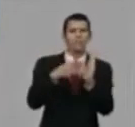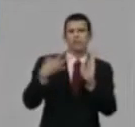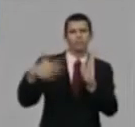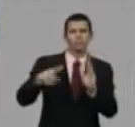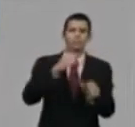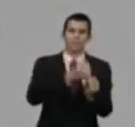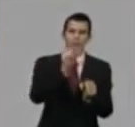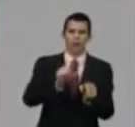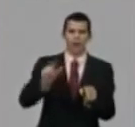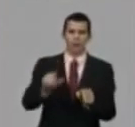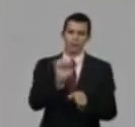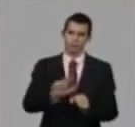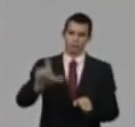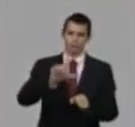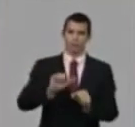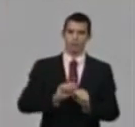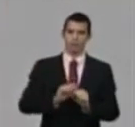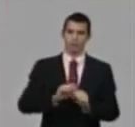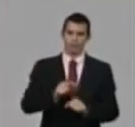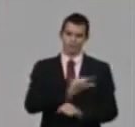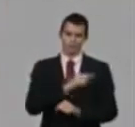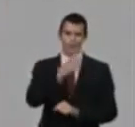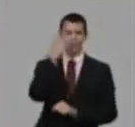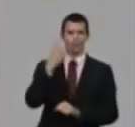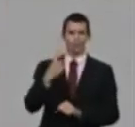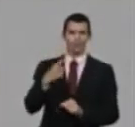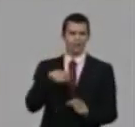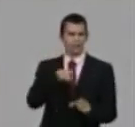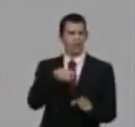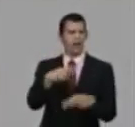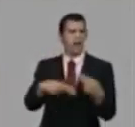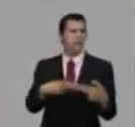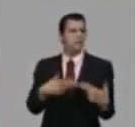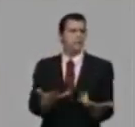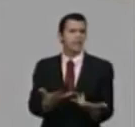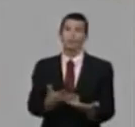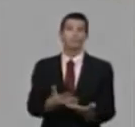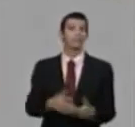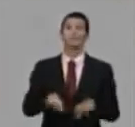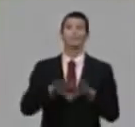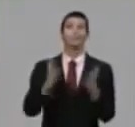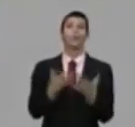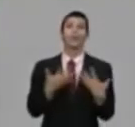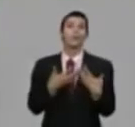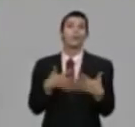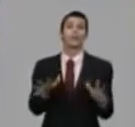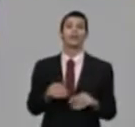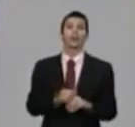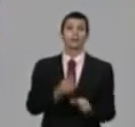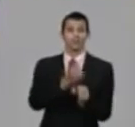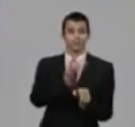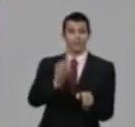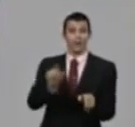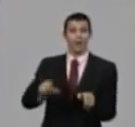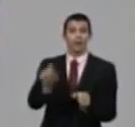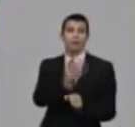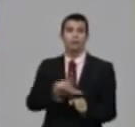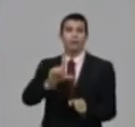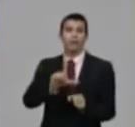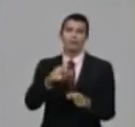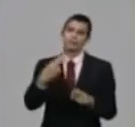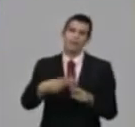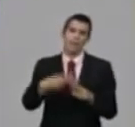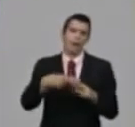La pregunta que me hicieron otro día, ¿y qué están haciendo hoy de todos? Los trabajadores sociales tienen que estar en estos momentos en función de la atención a